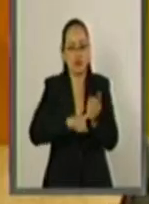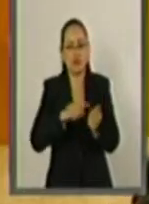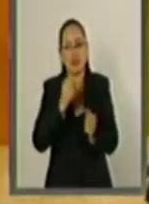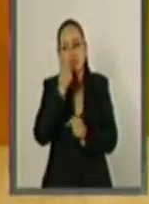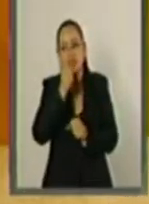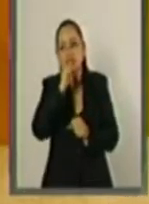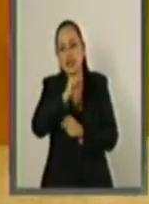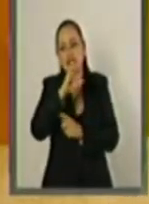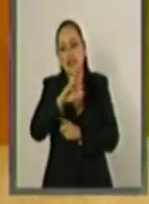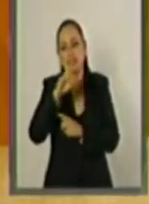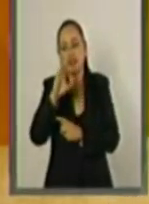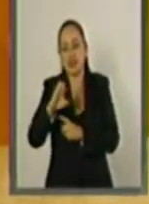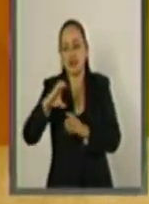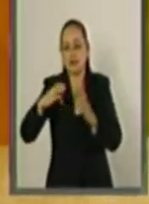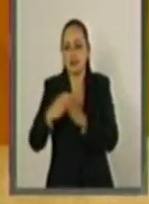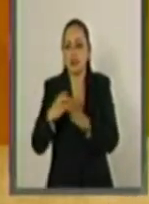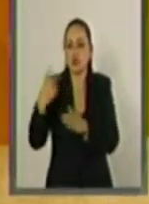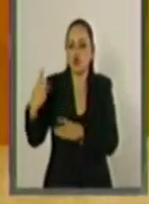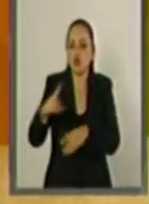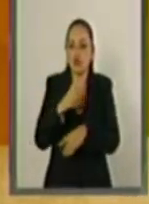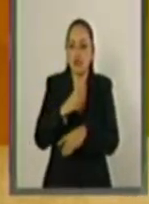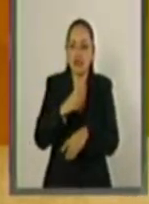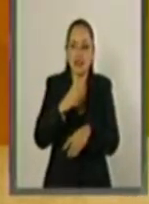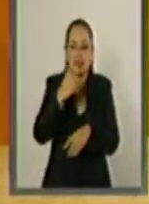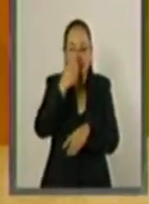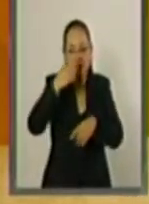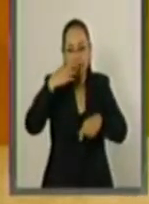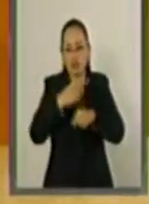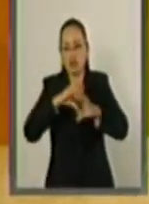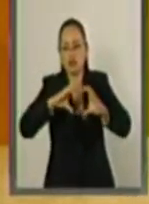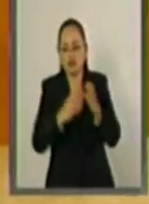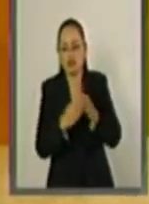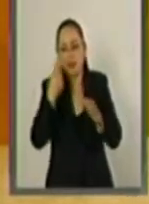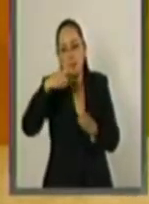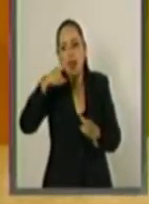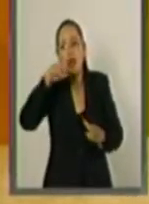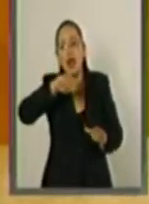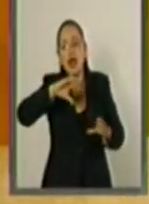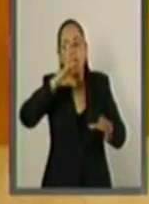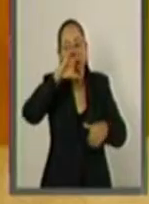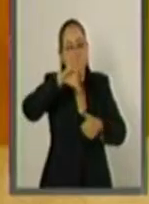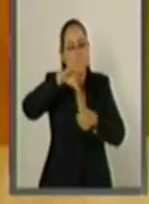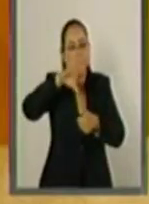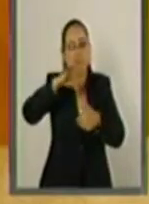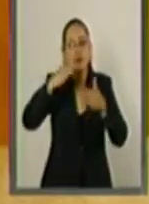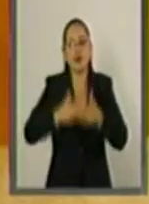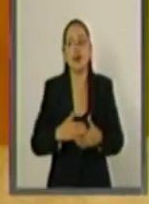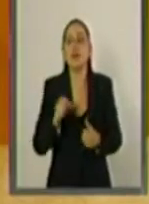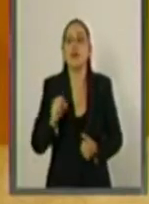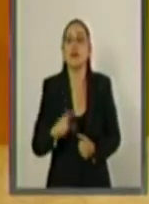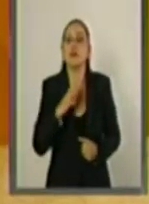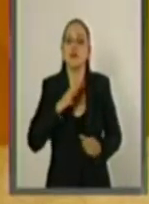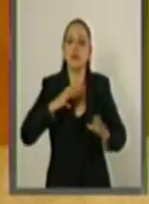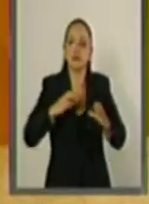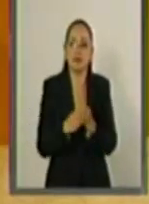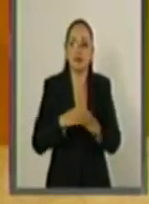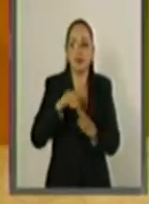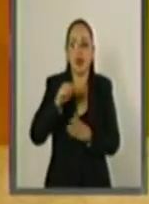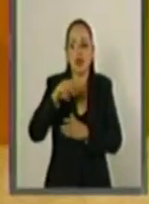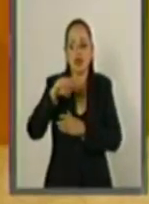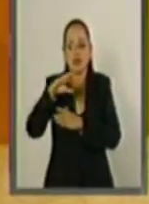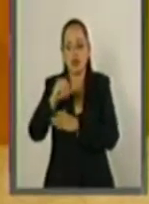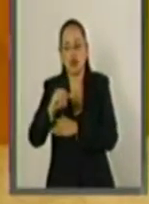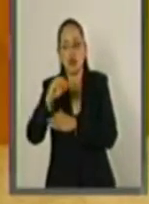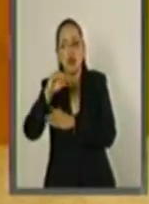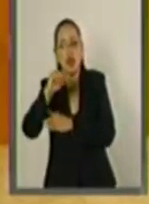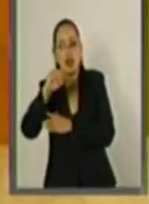Relaciones Exteriores a través de la Dirección General para América del Norte, el consultor jurídico de la Cancillería, el maestro Alejandro Alday,